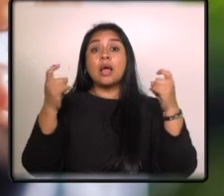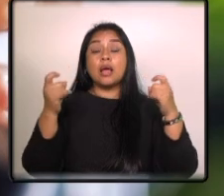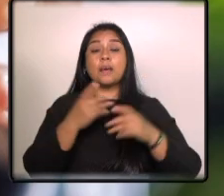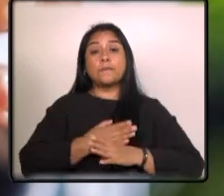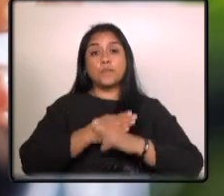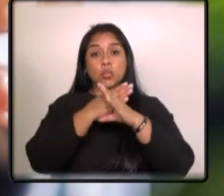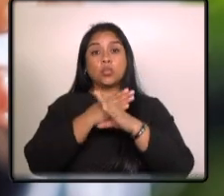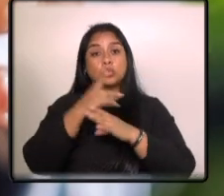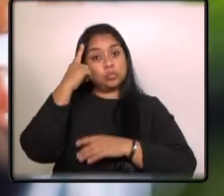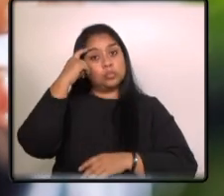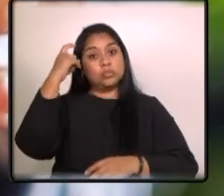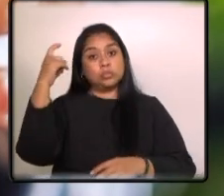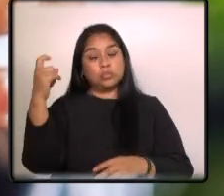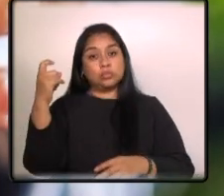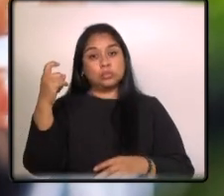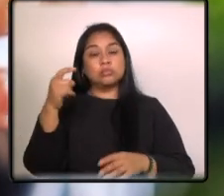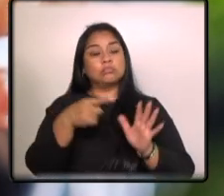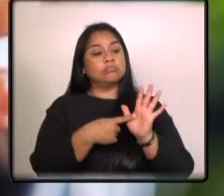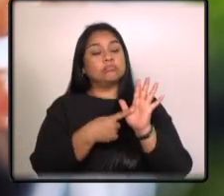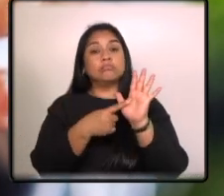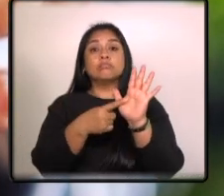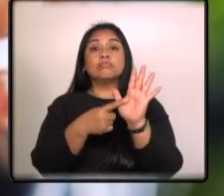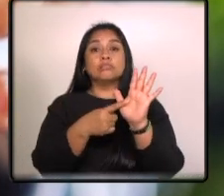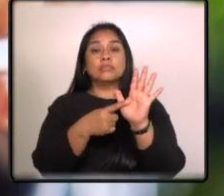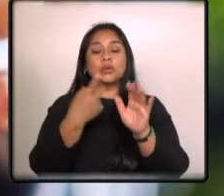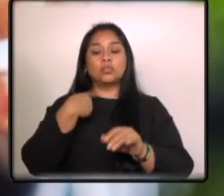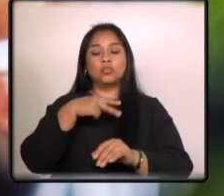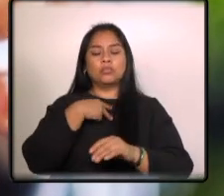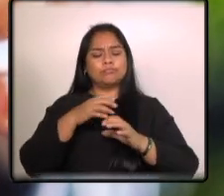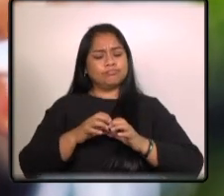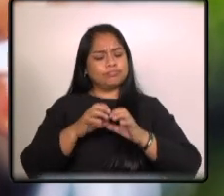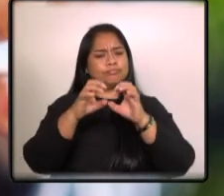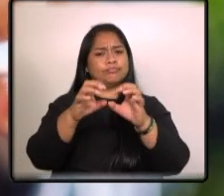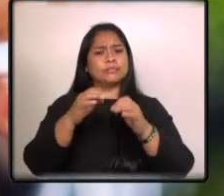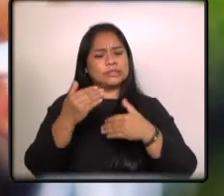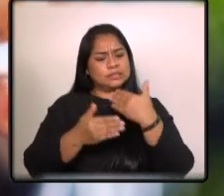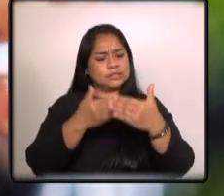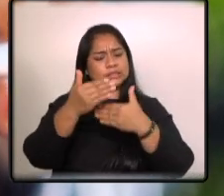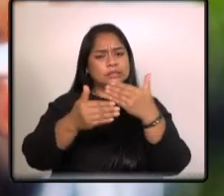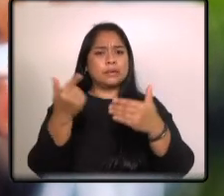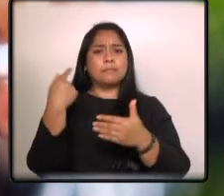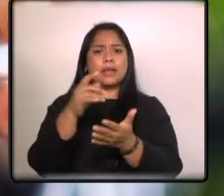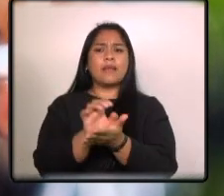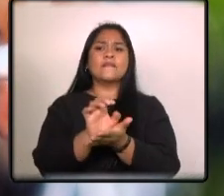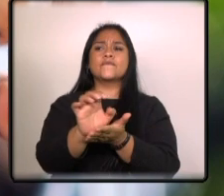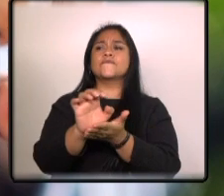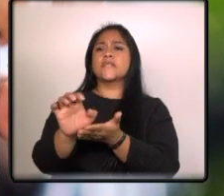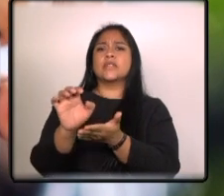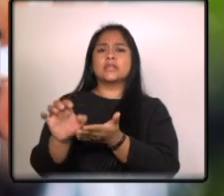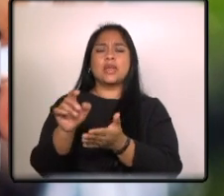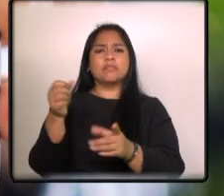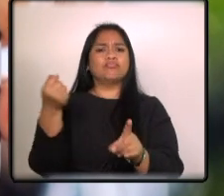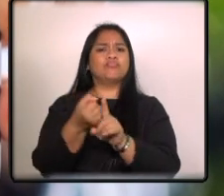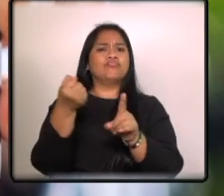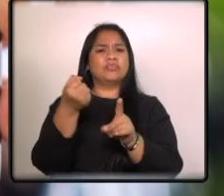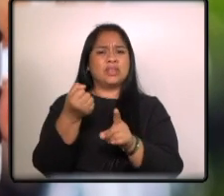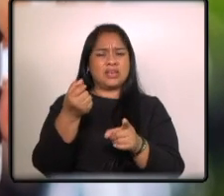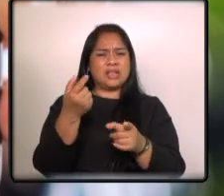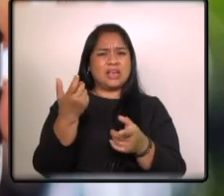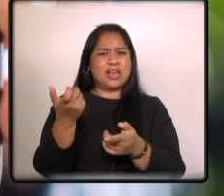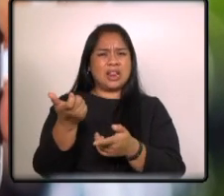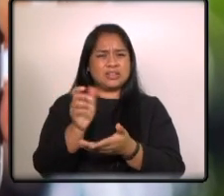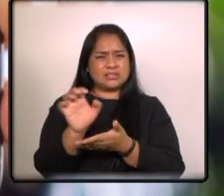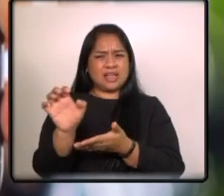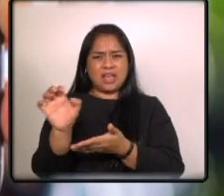protege tus sueños refleja nuestro esfuerzo continuo para prevenir las estafas y los cobros